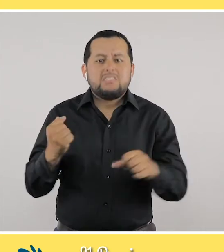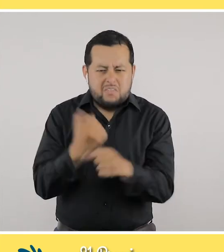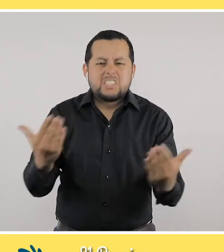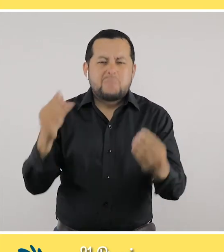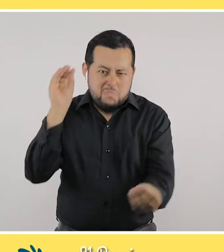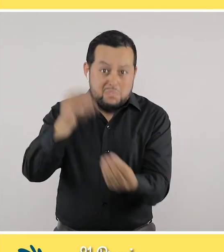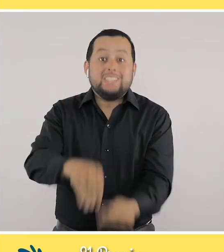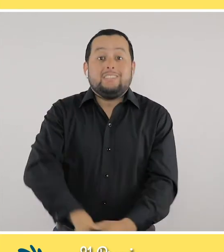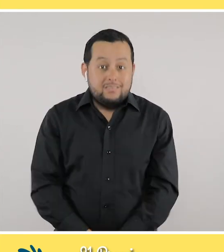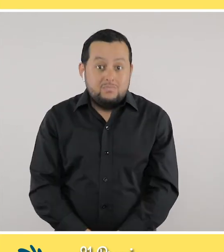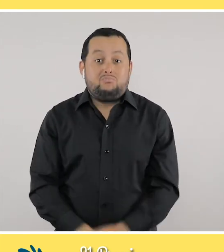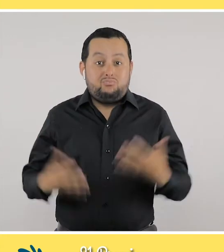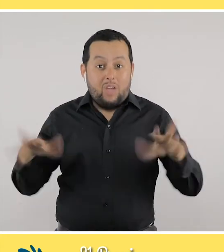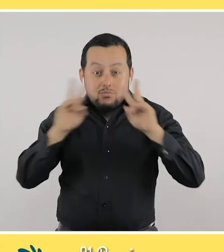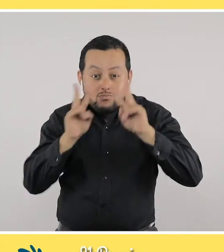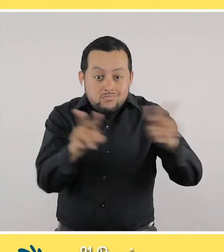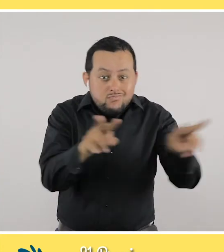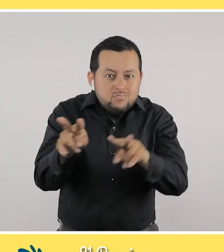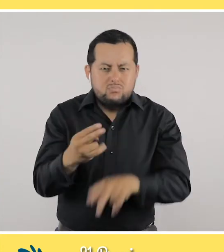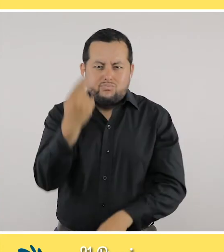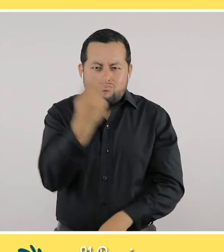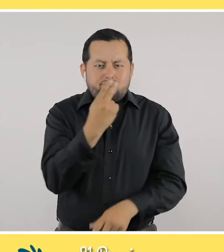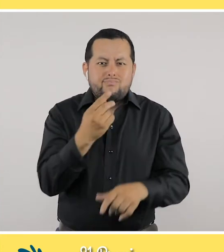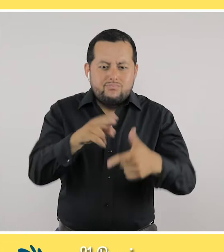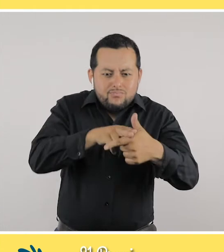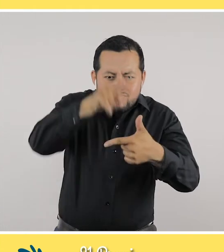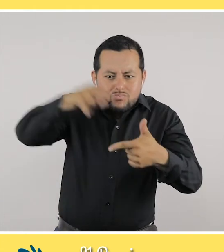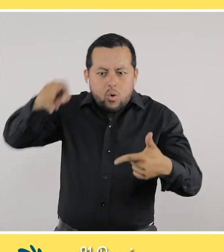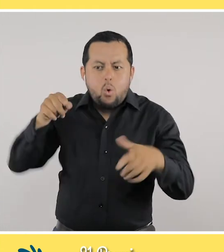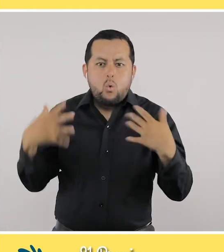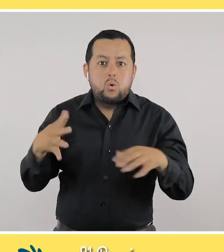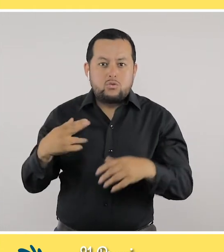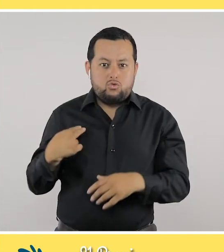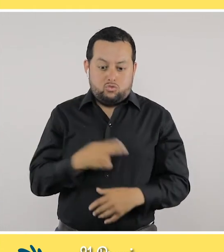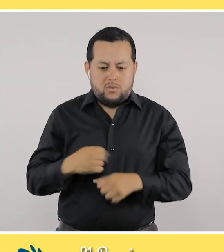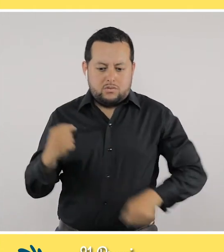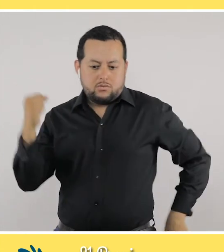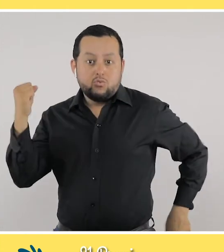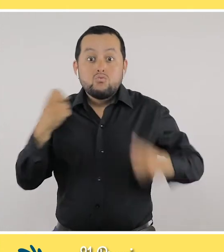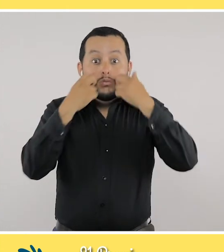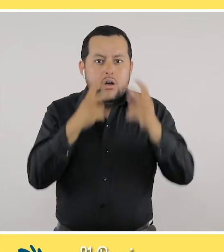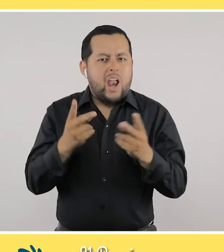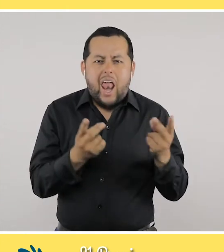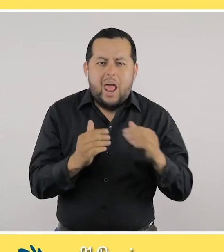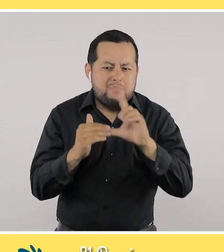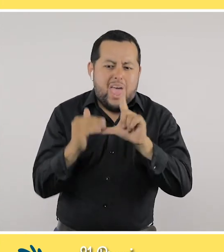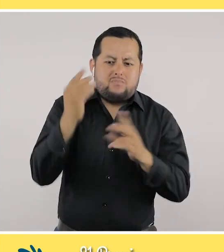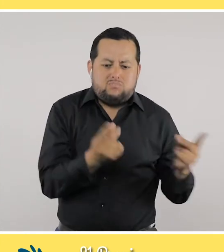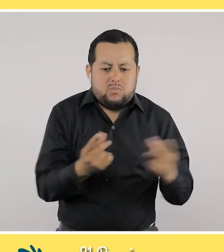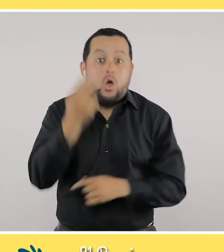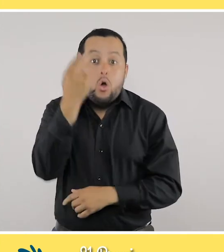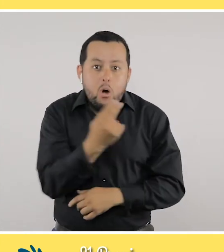La gente feliz trabaja más. Hemos identificado y lo tenemos comprobado con cifras que este grupo de superhumanos ha